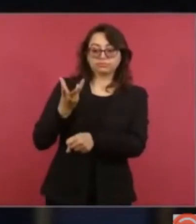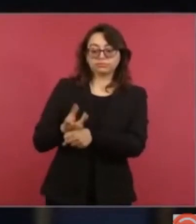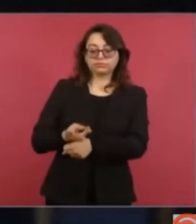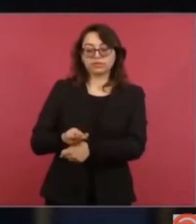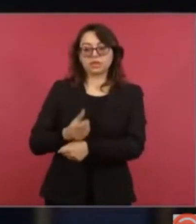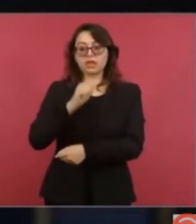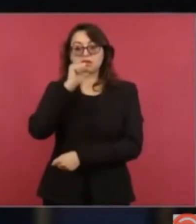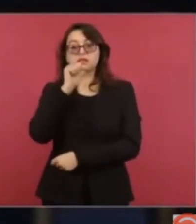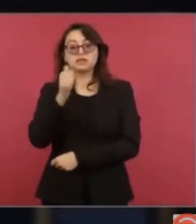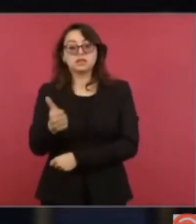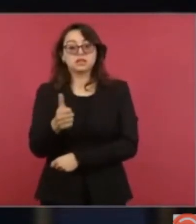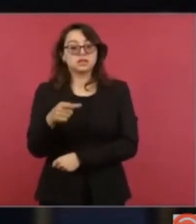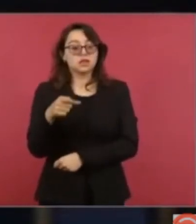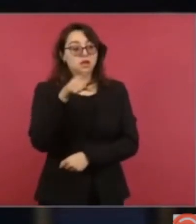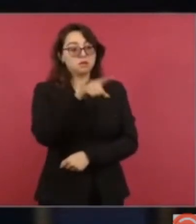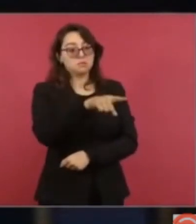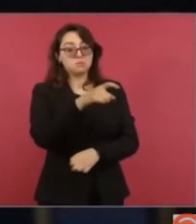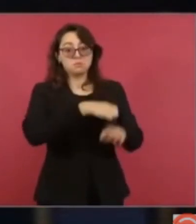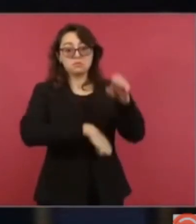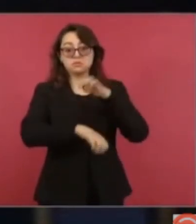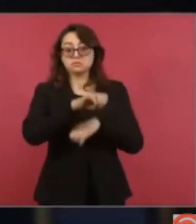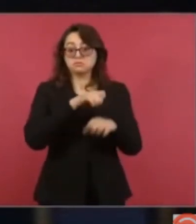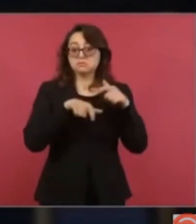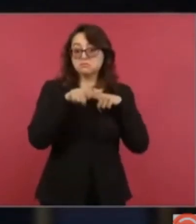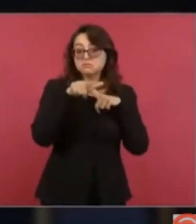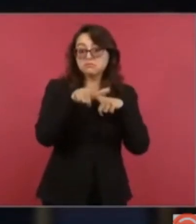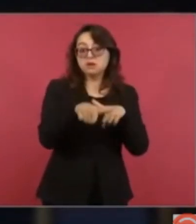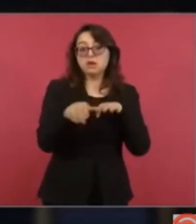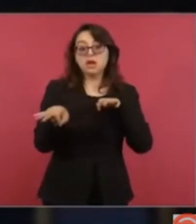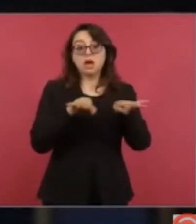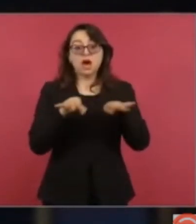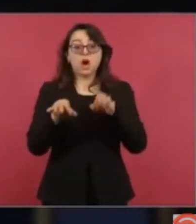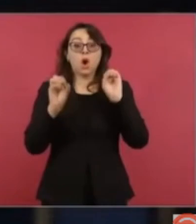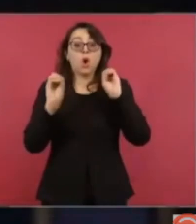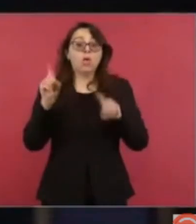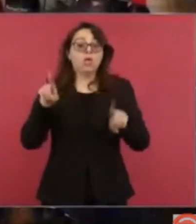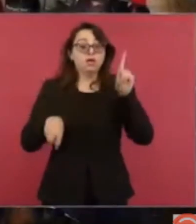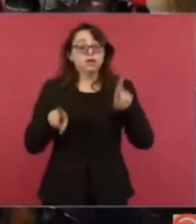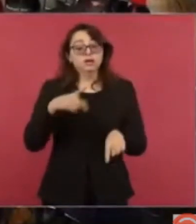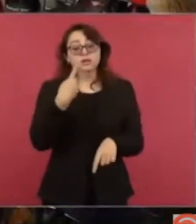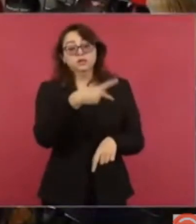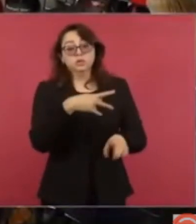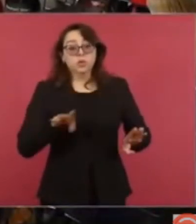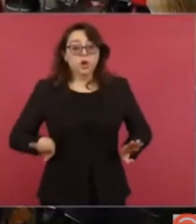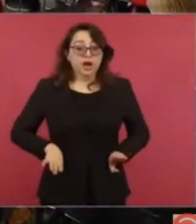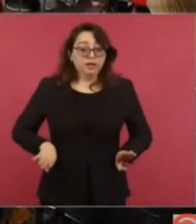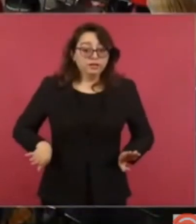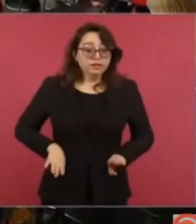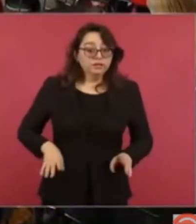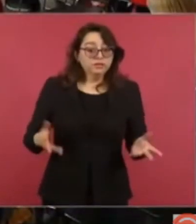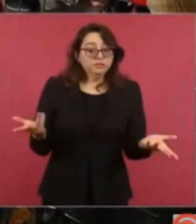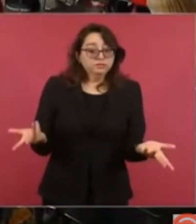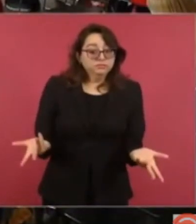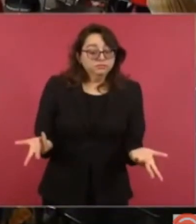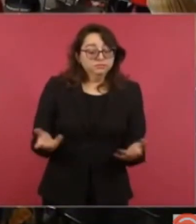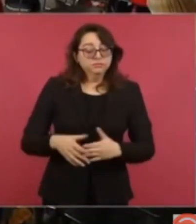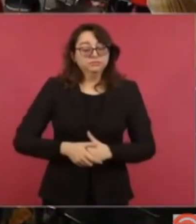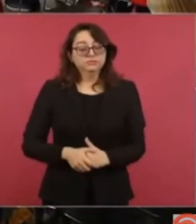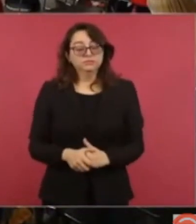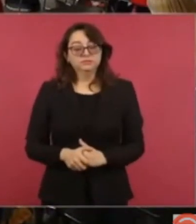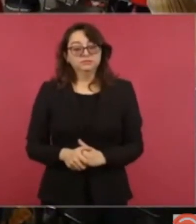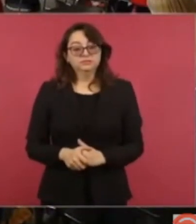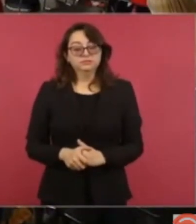mineras de la empresa o todo va a depender de la actitud que tenga la empresa? Sí, sobre todo buscar,